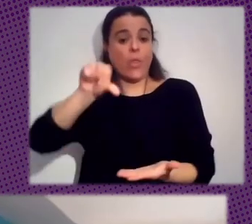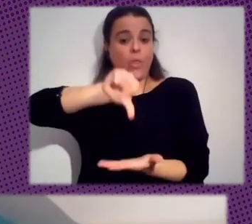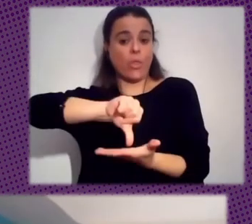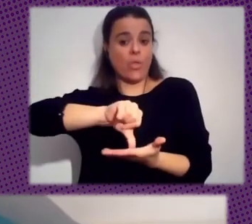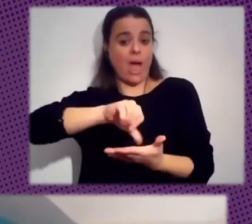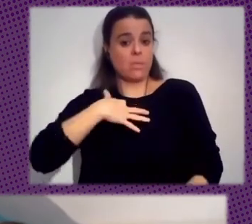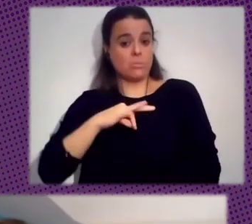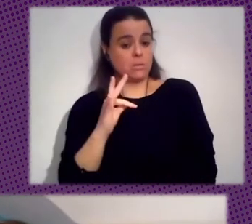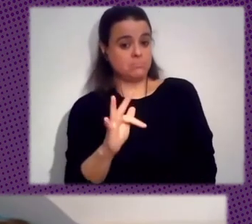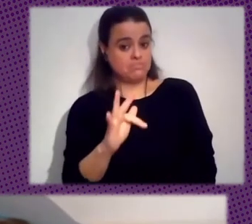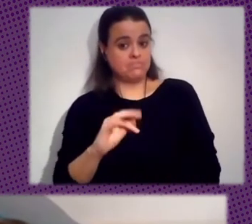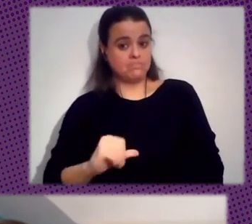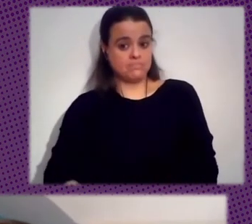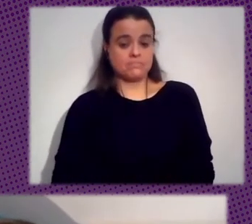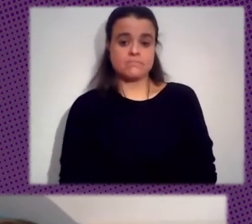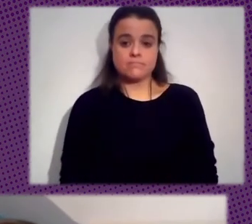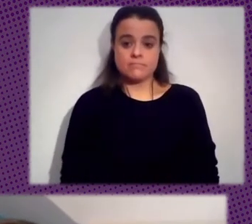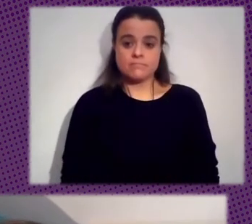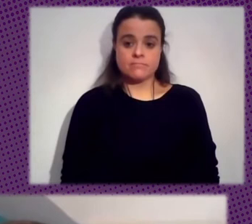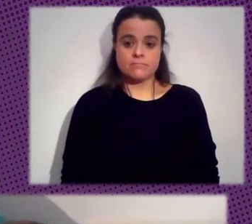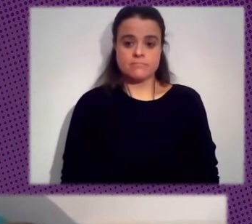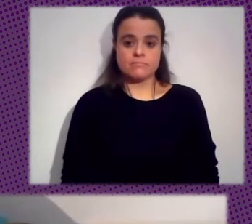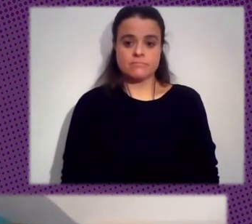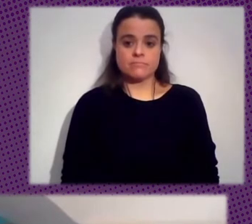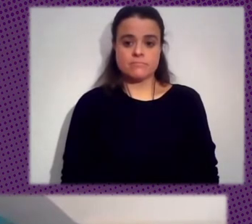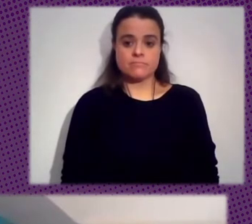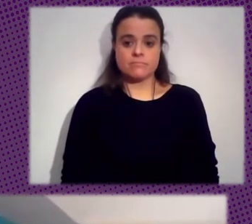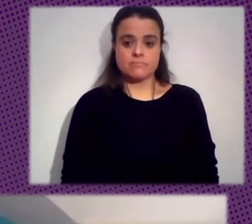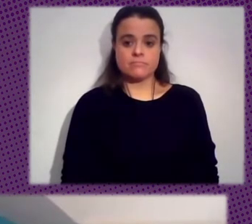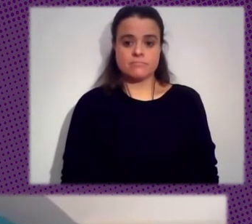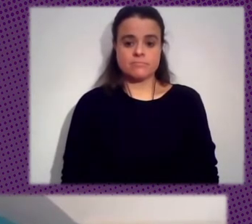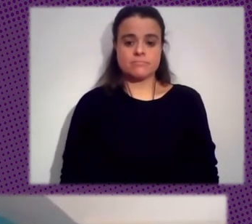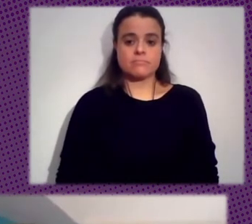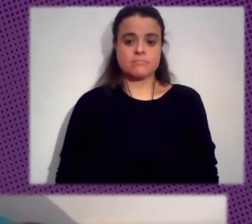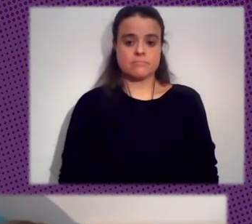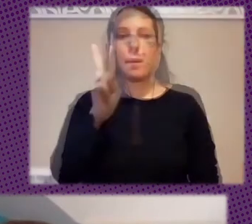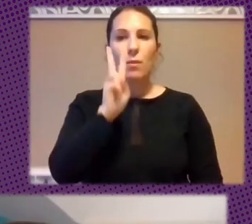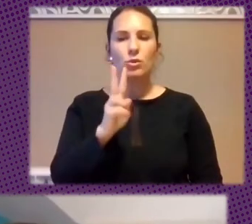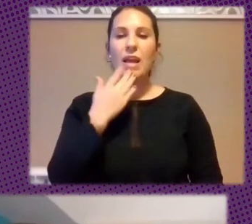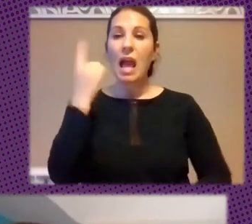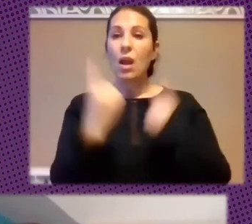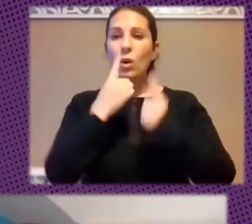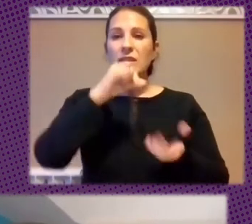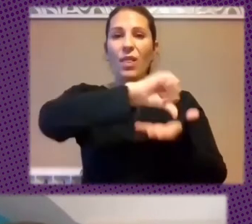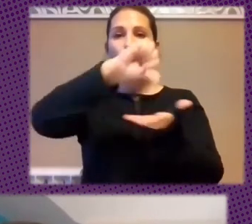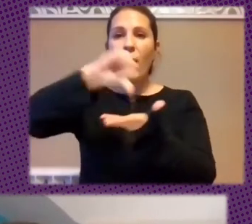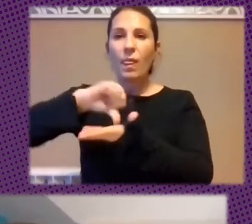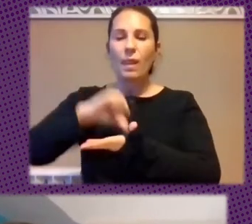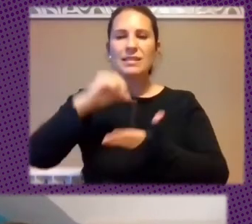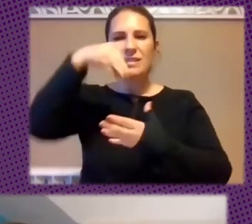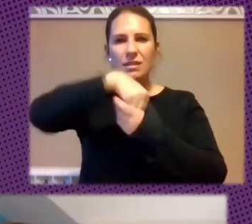Bueno Para Comenzar Sobre Todo Si También Vemos Como Algunas Ciudades Tienen Políticas Muy